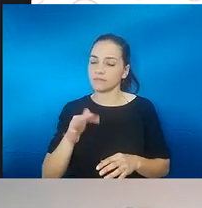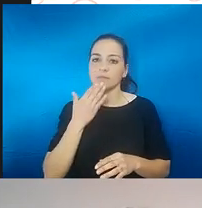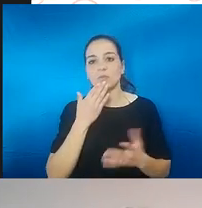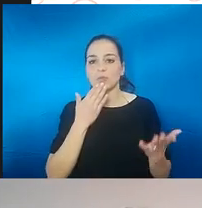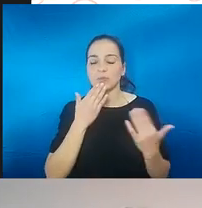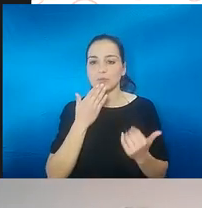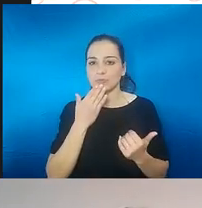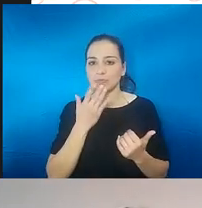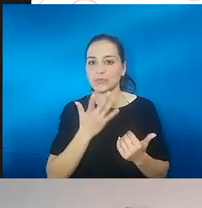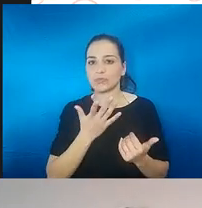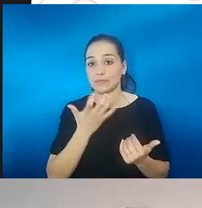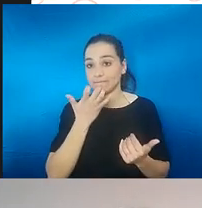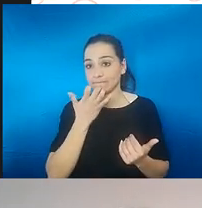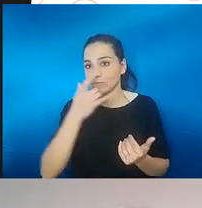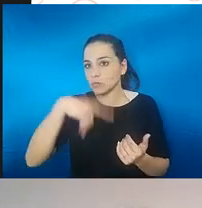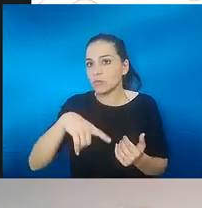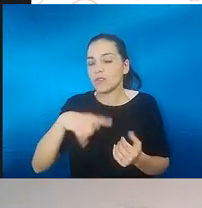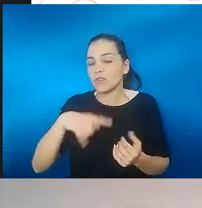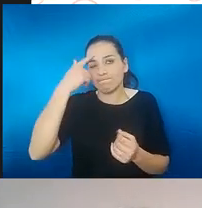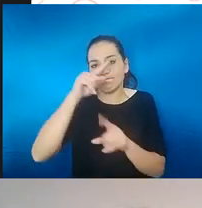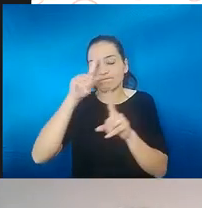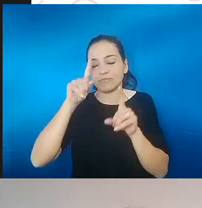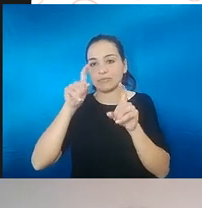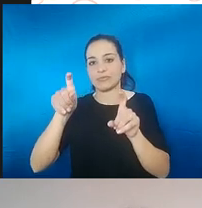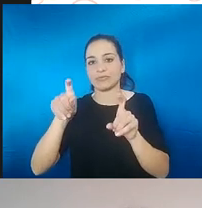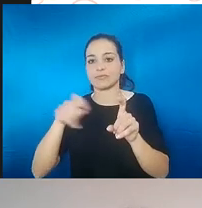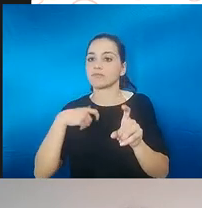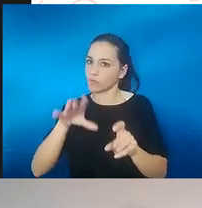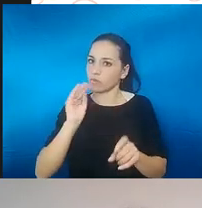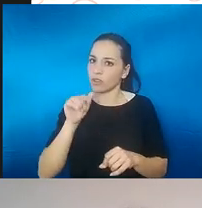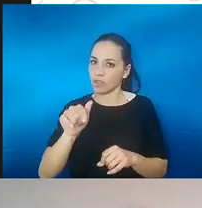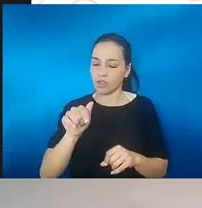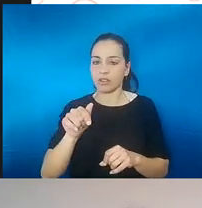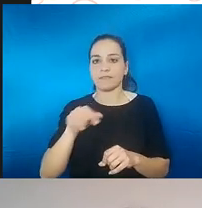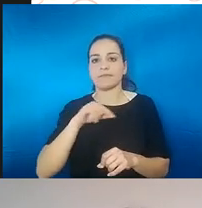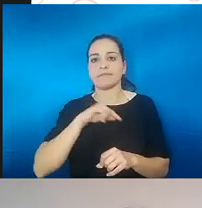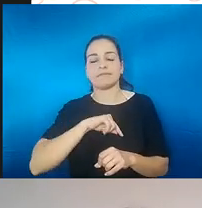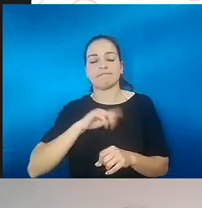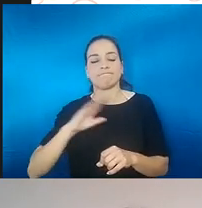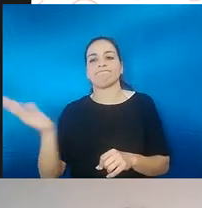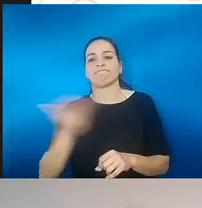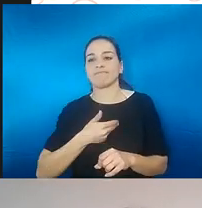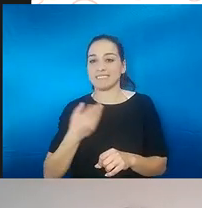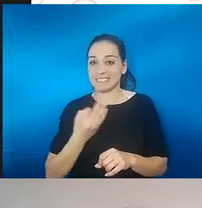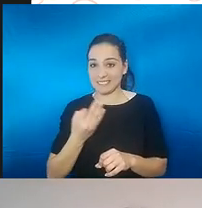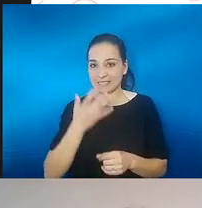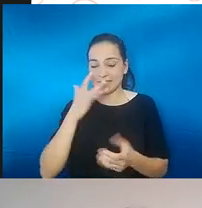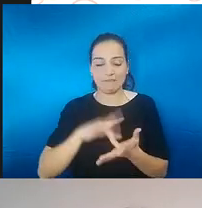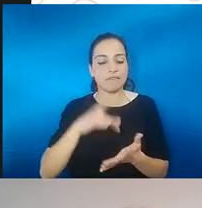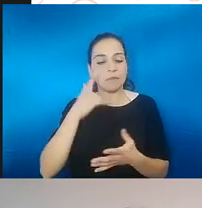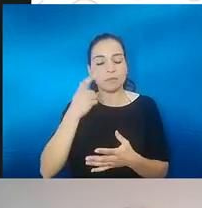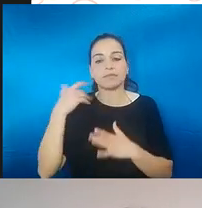porque yo realmente me pregunto, porque yo entiendo a ti te habría afectado. Entiendo que iría acostumbrándote, al fin y al cabo, es